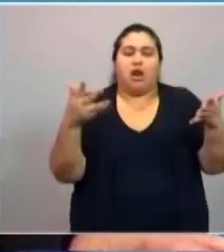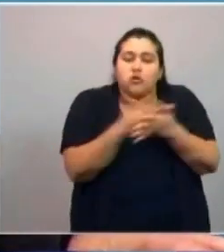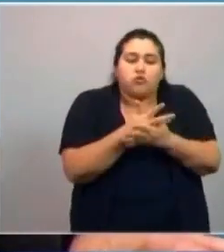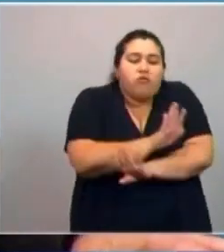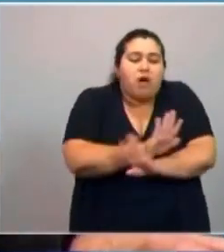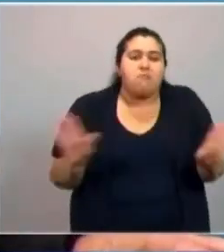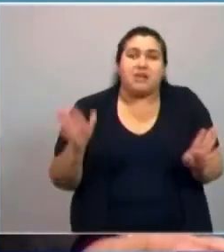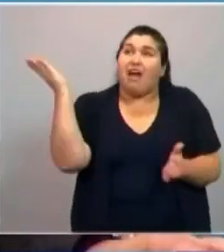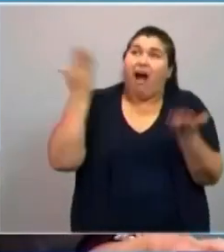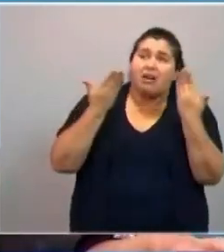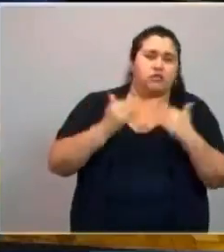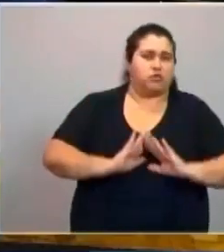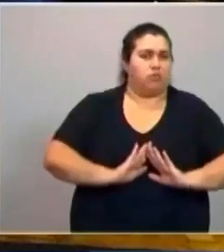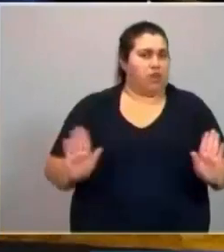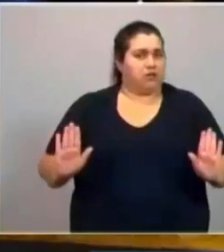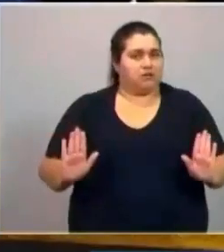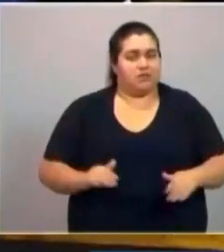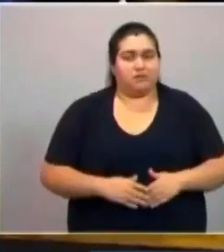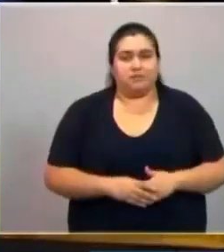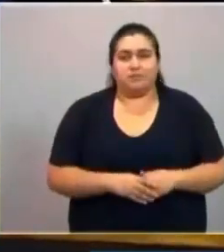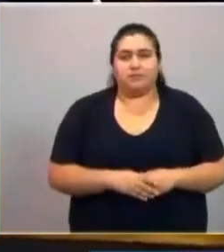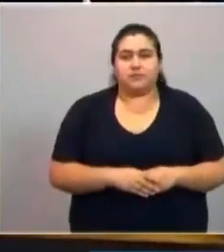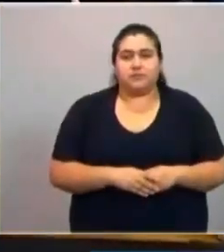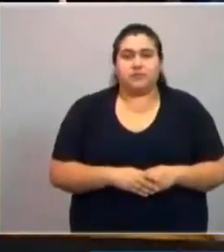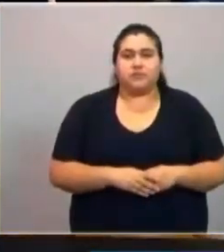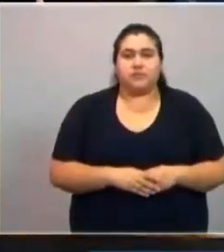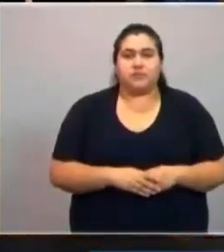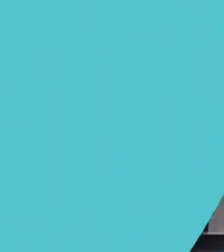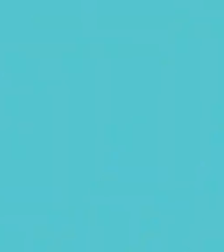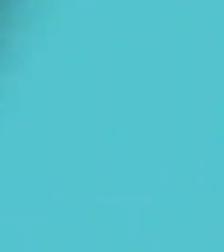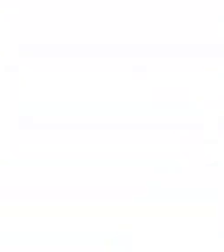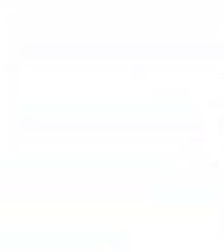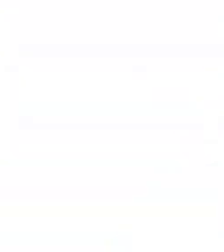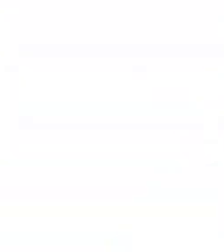más de este gobierno. Aplausos. Aplausos.